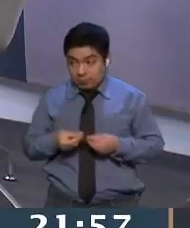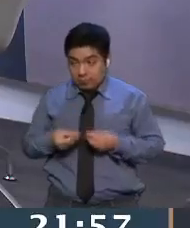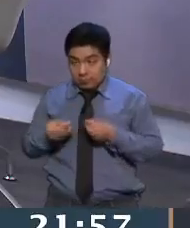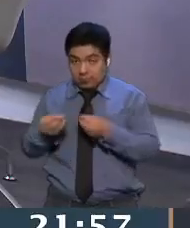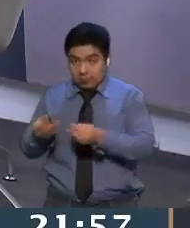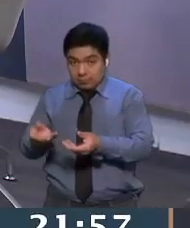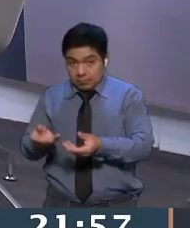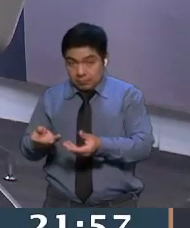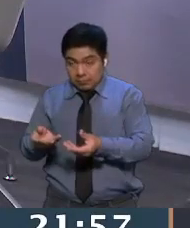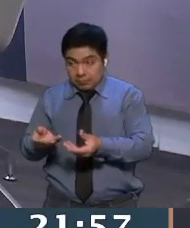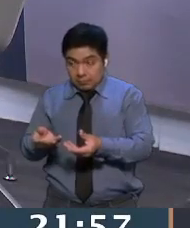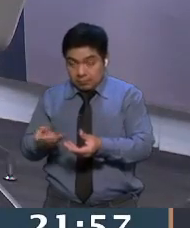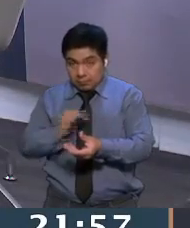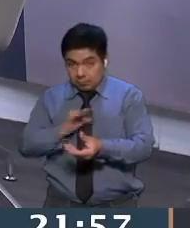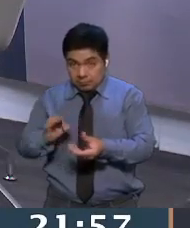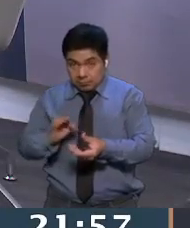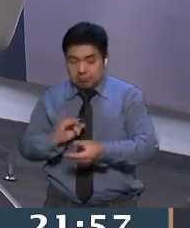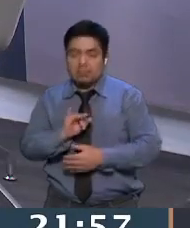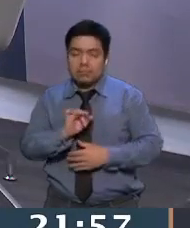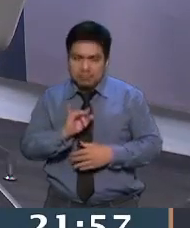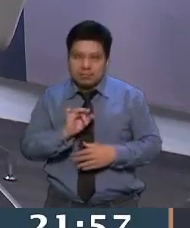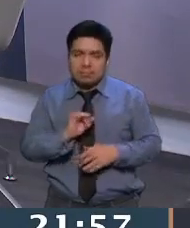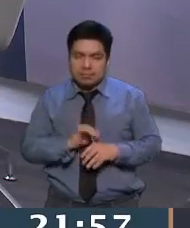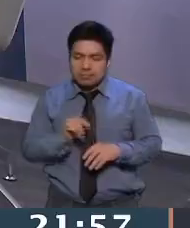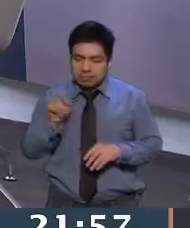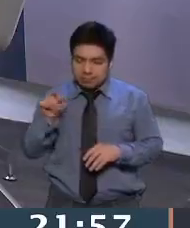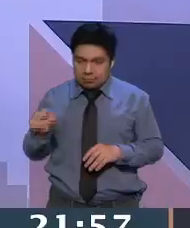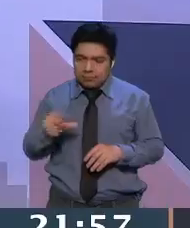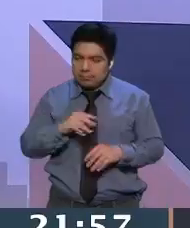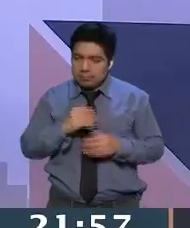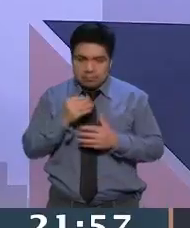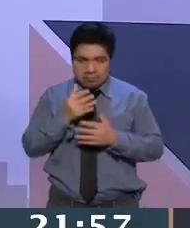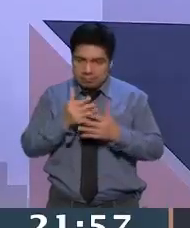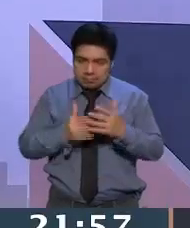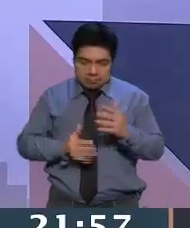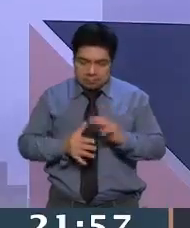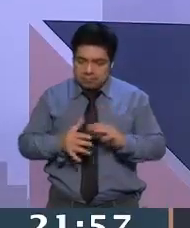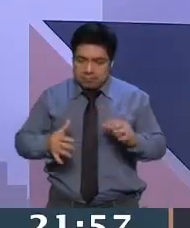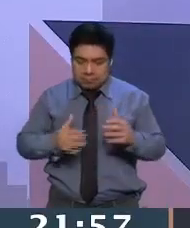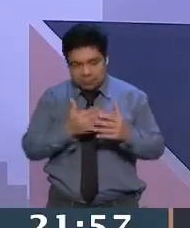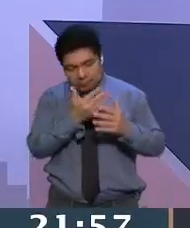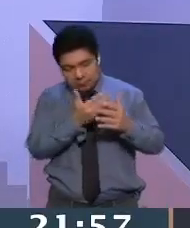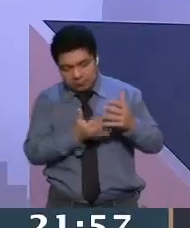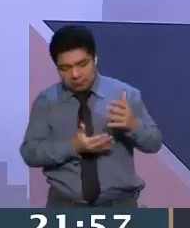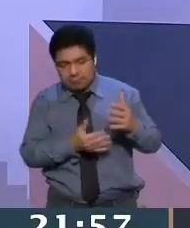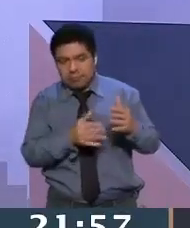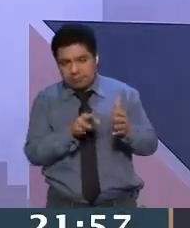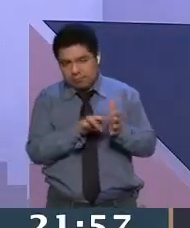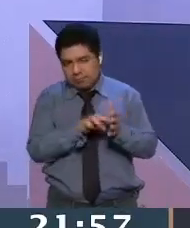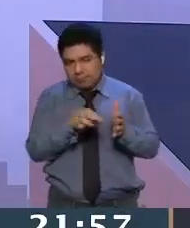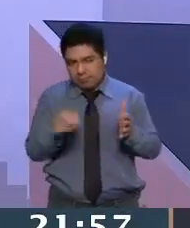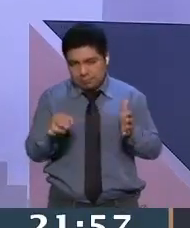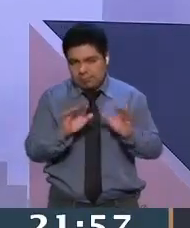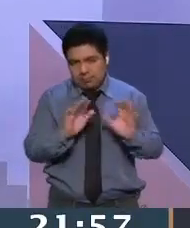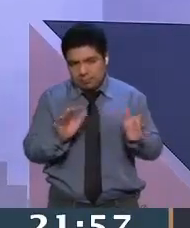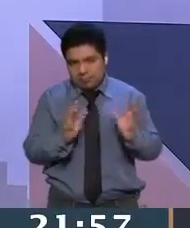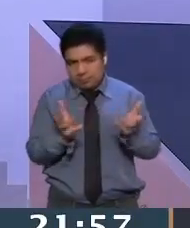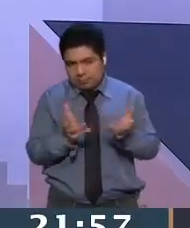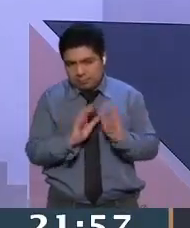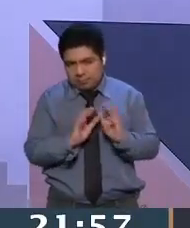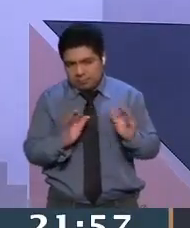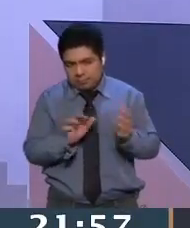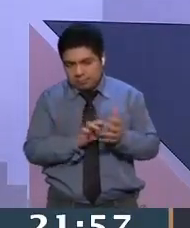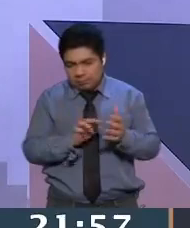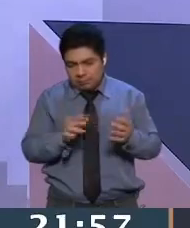te hagan una pieza con eso? Sí, eso es muy importante lo que dices. Ellas tienen toda una línea de un catálogo que ya está, digamos, de alguna forma hecho,